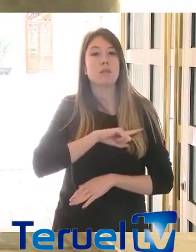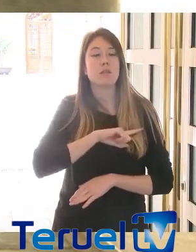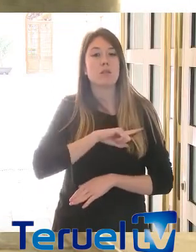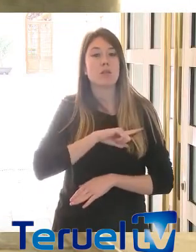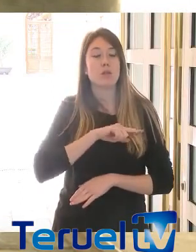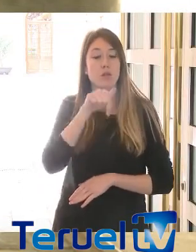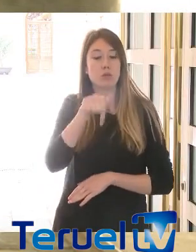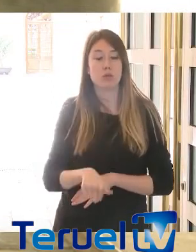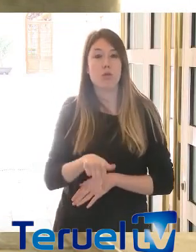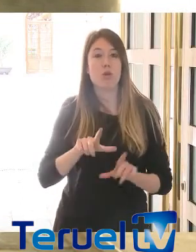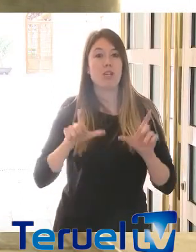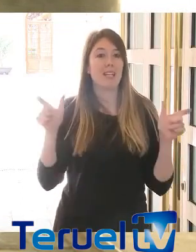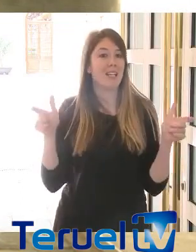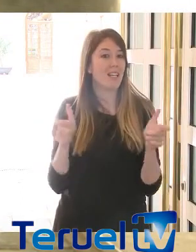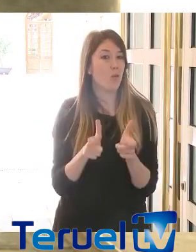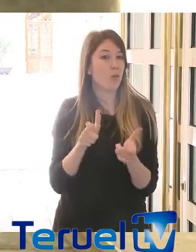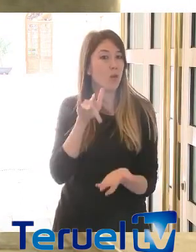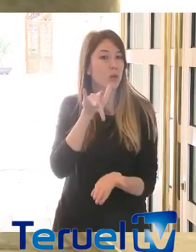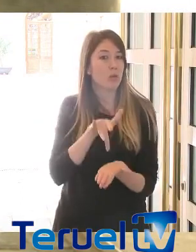Manteniendo una reunión de prácticamente